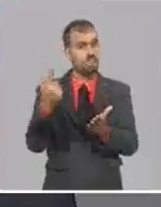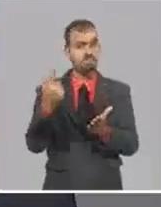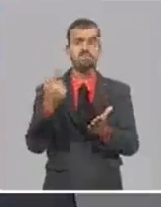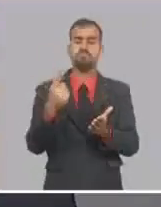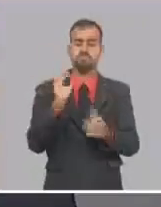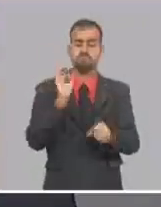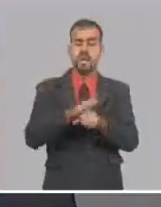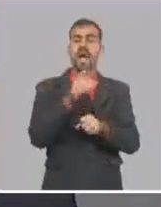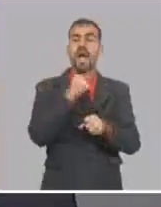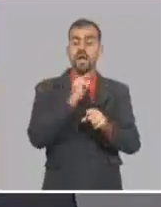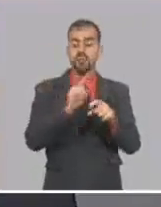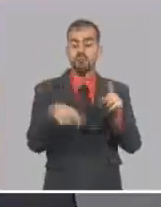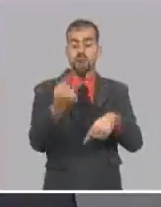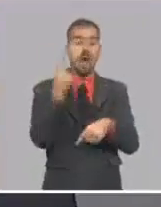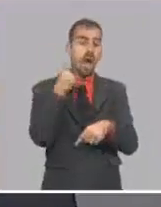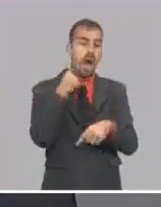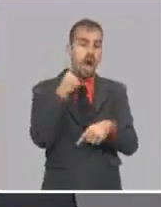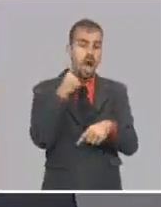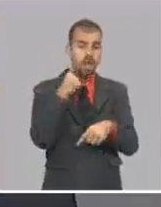una parte importante de la población cubana va a estar vacunada.